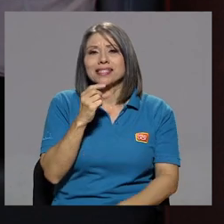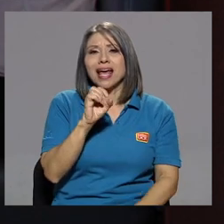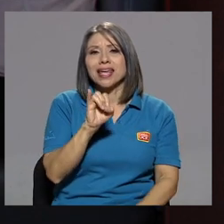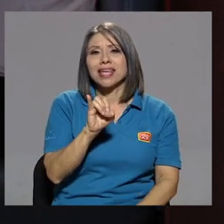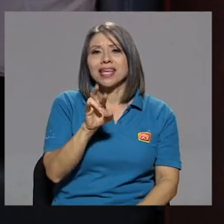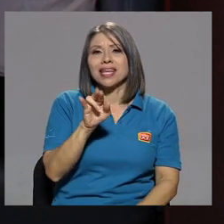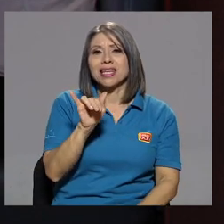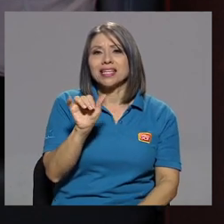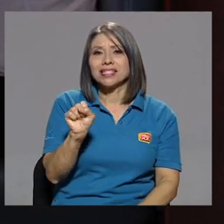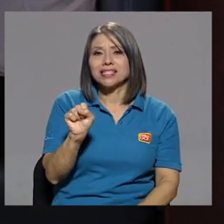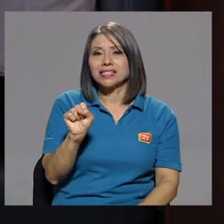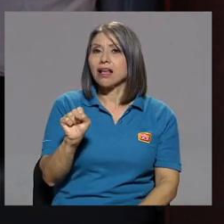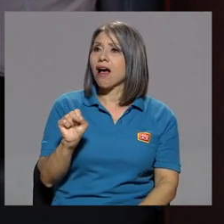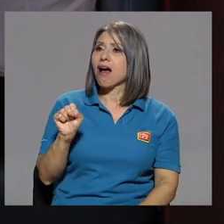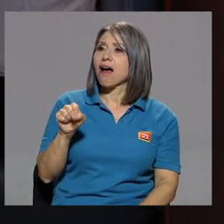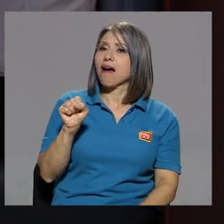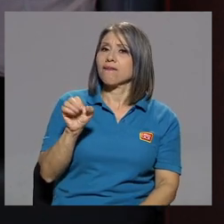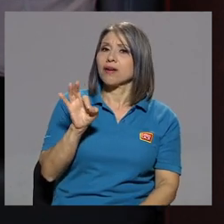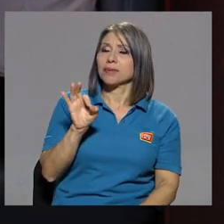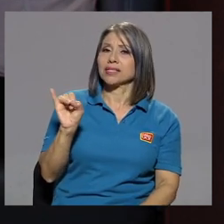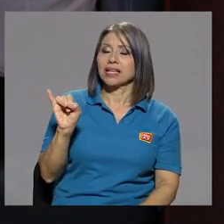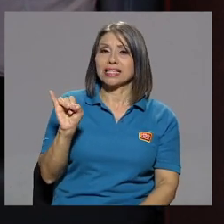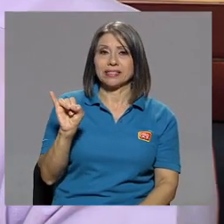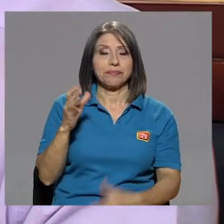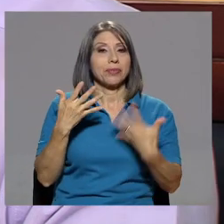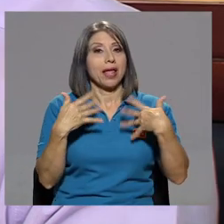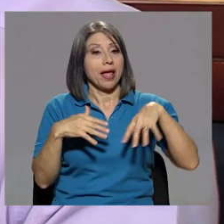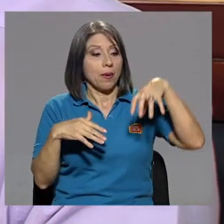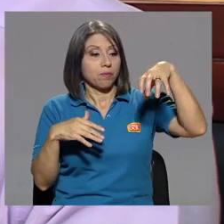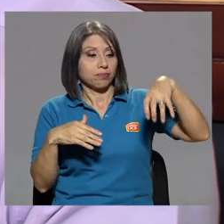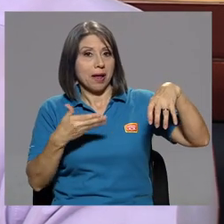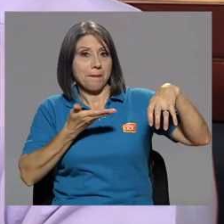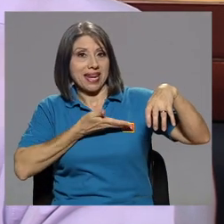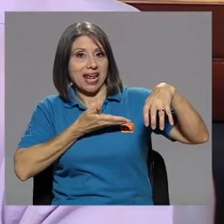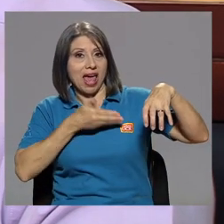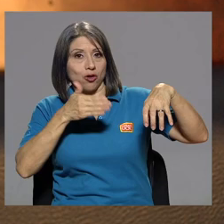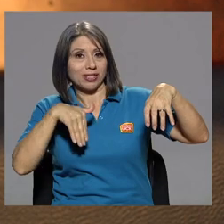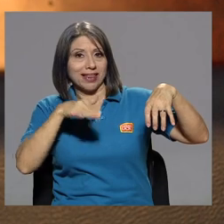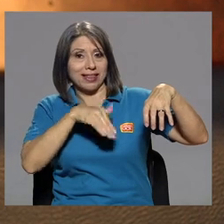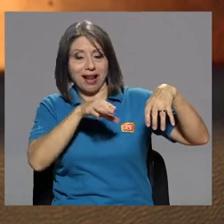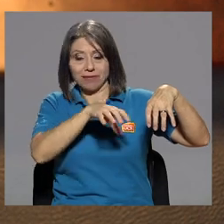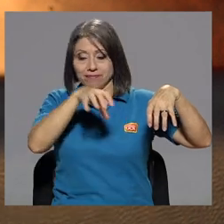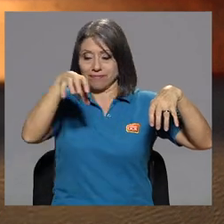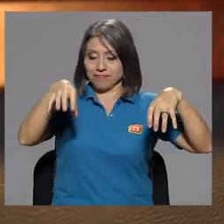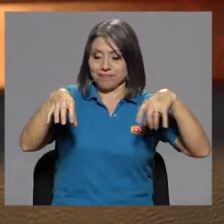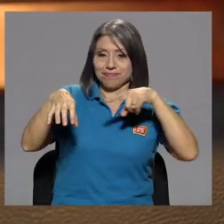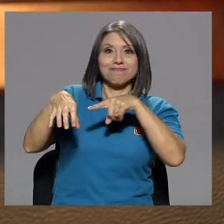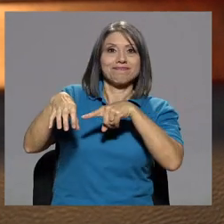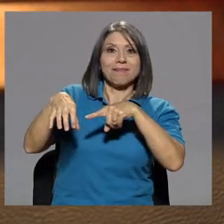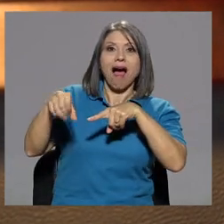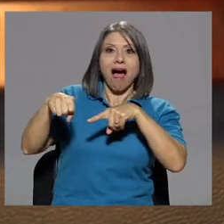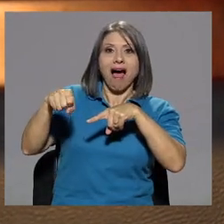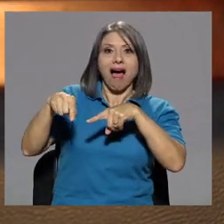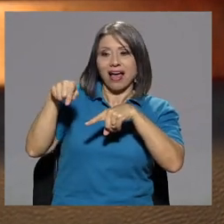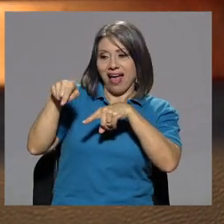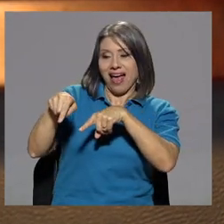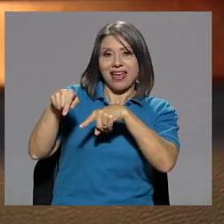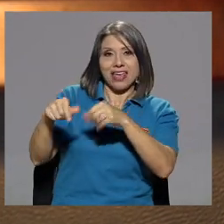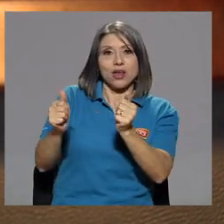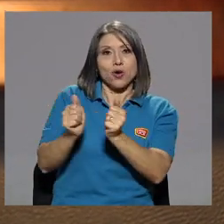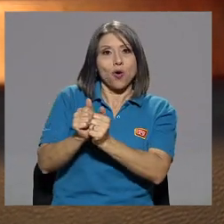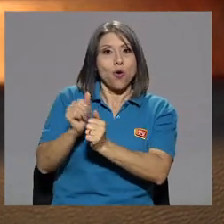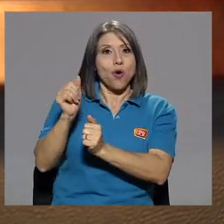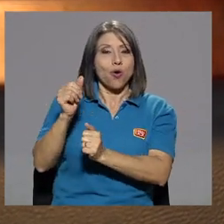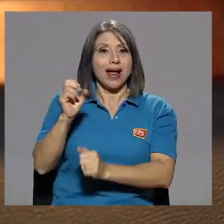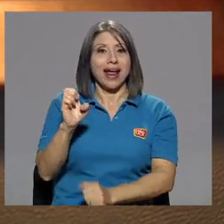Iris? La Farmacia Iris. Al frente del Mercado Central. Al frente del Mercado Central estaba. Entonces yo estaba ahí con